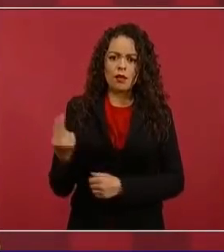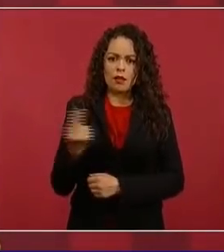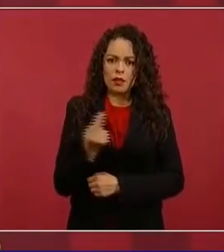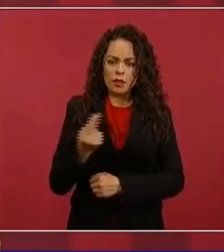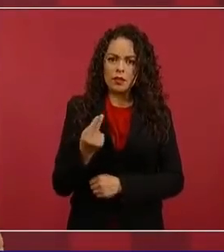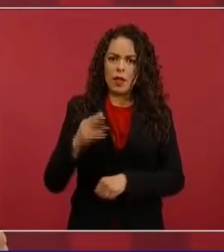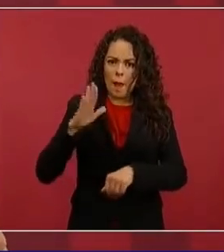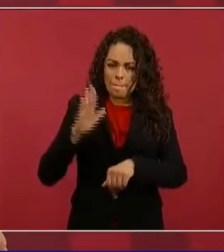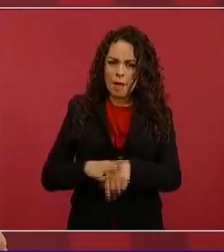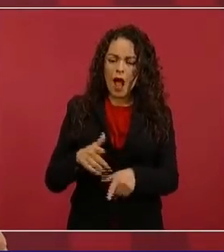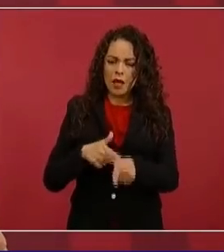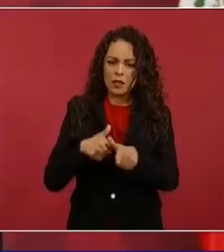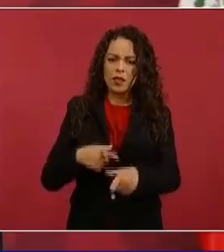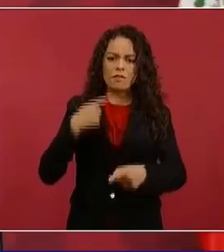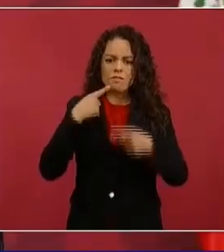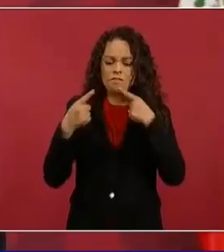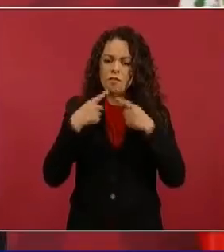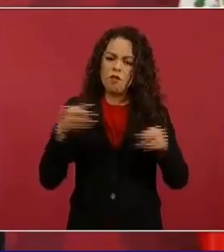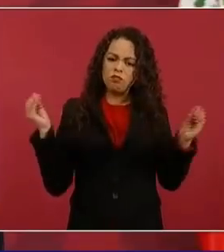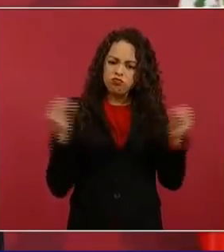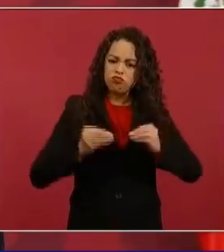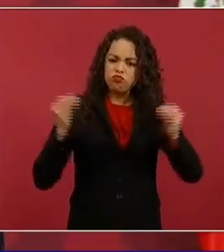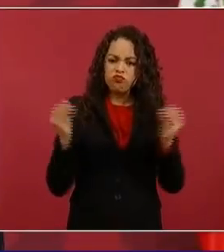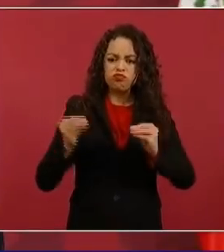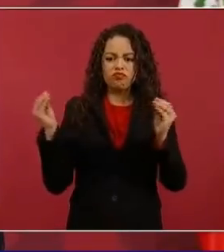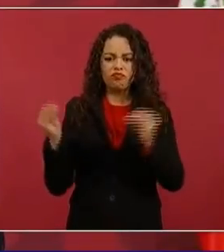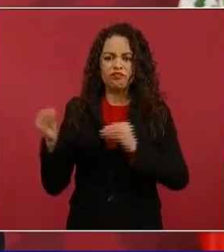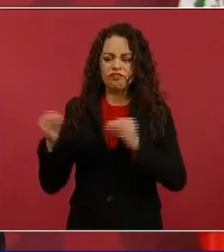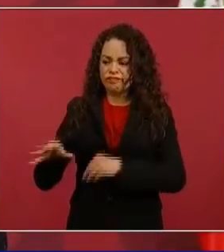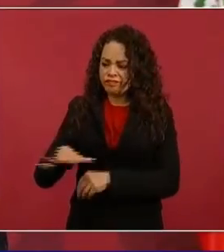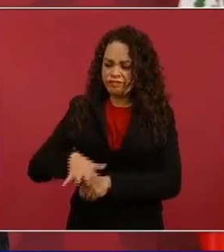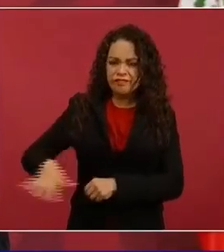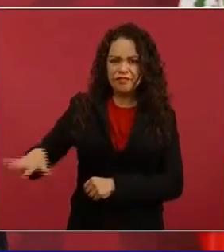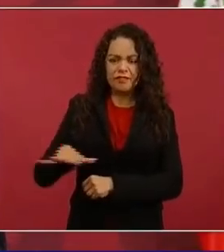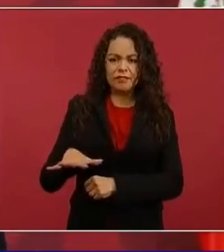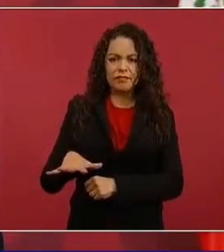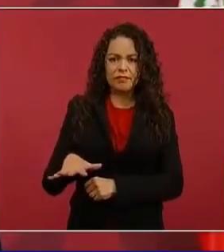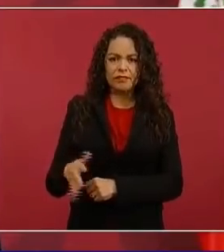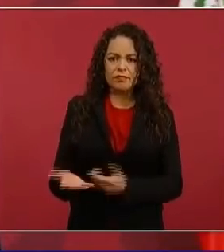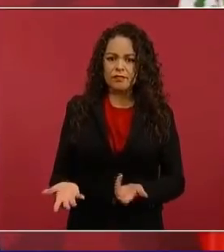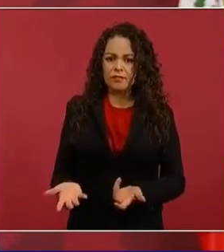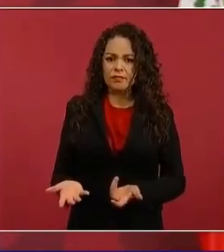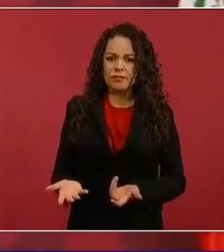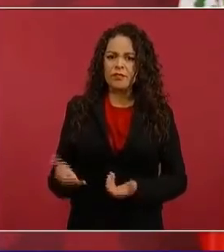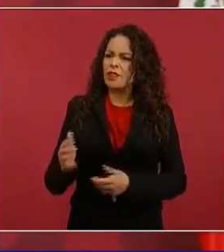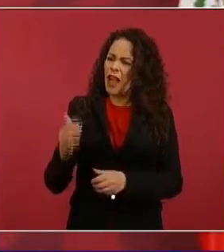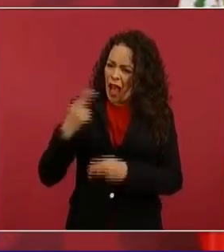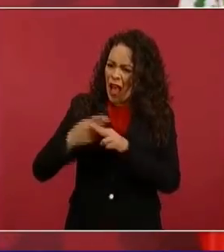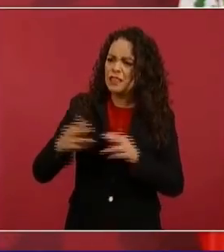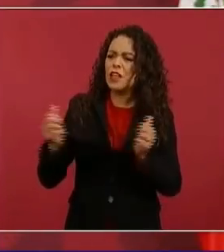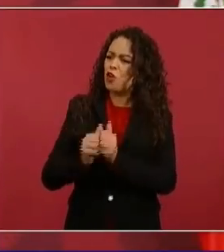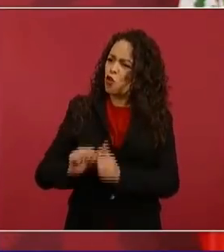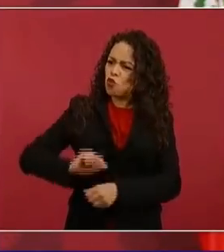de sus fracciones, incluso otros partidos.